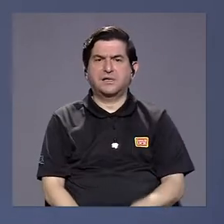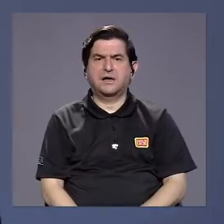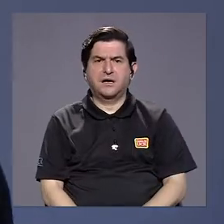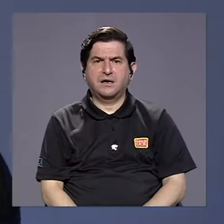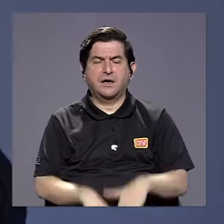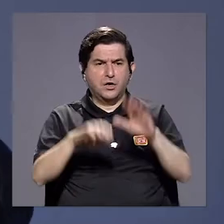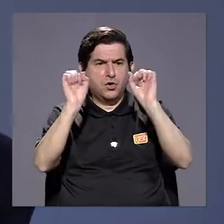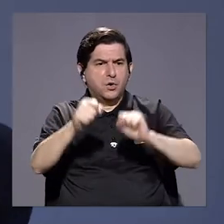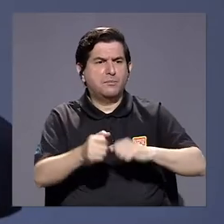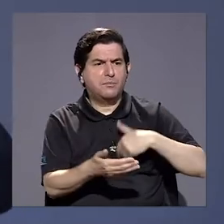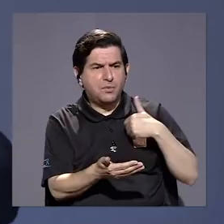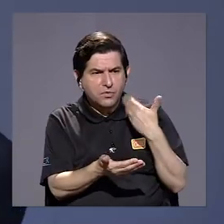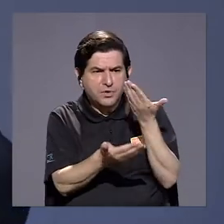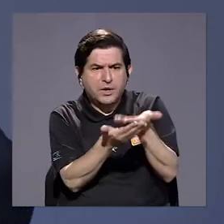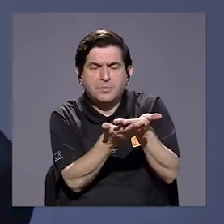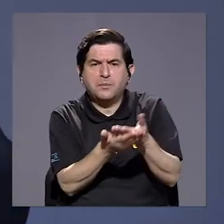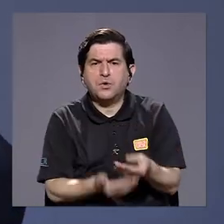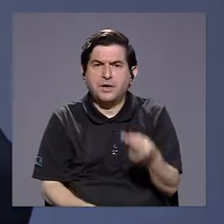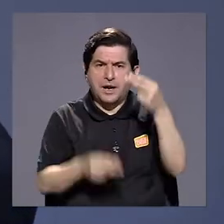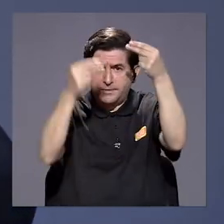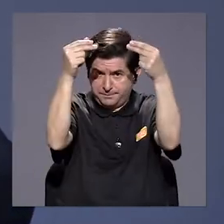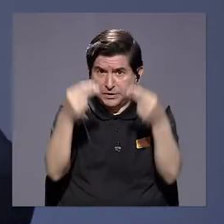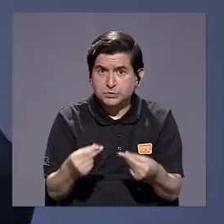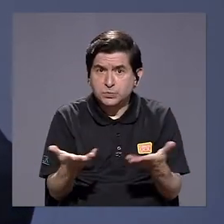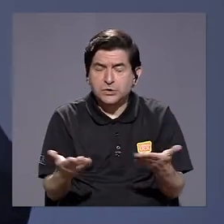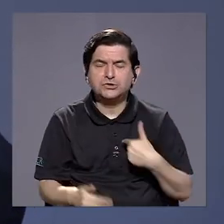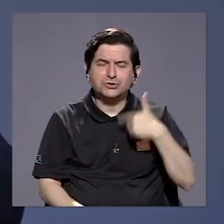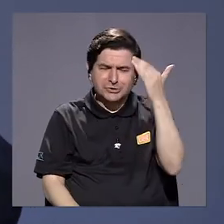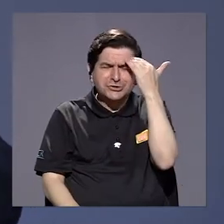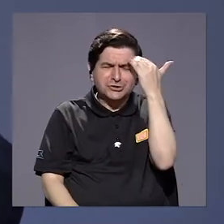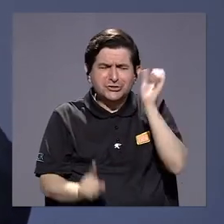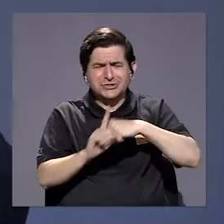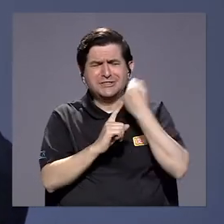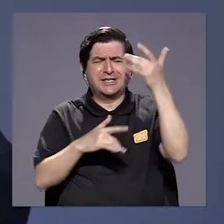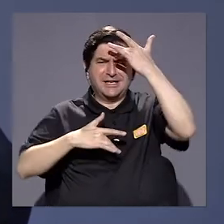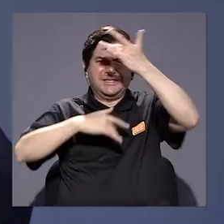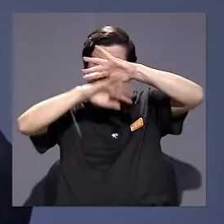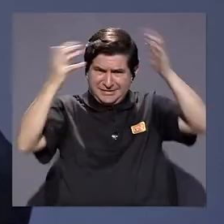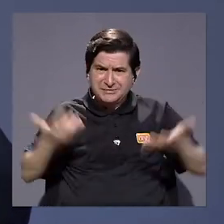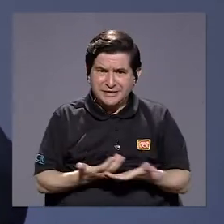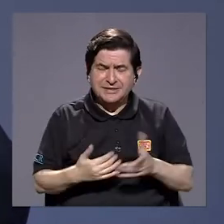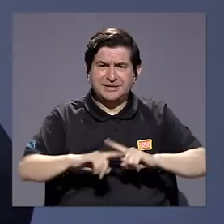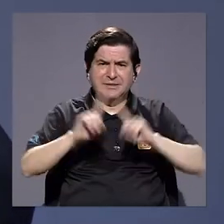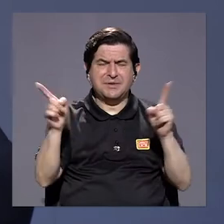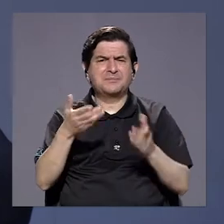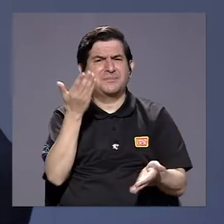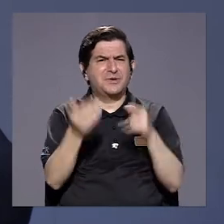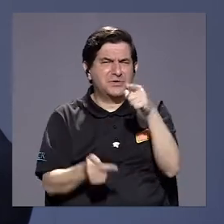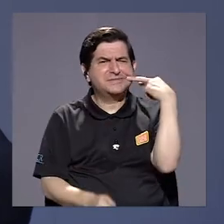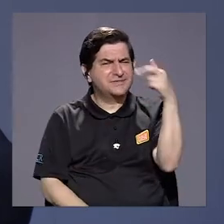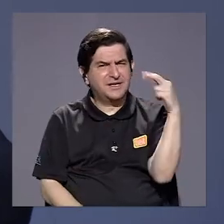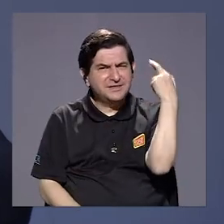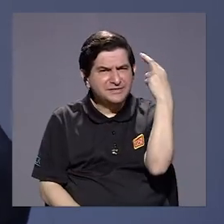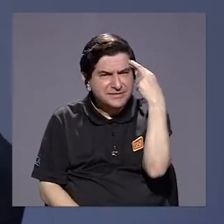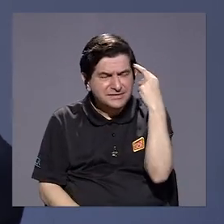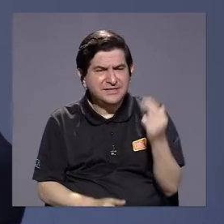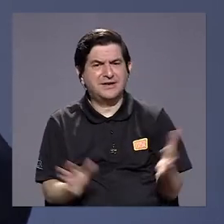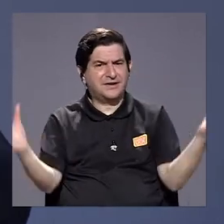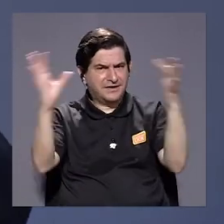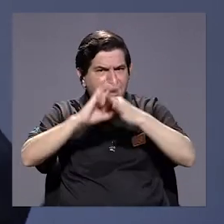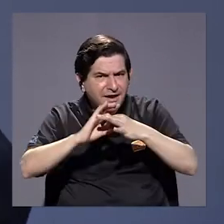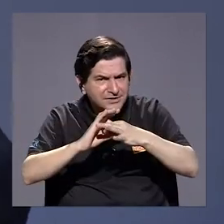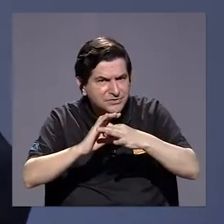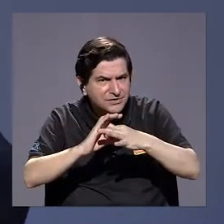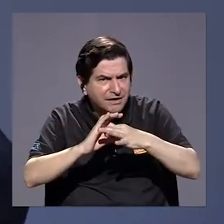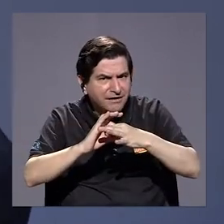también se giren, digamos, recursos presupuestarios. Entiendo la pandemia y todo, pero sí me gustaría una reflexión